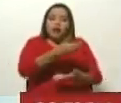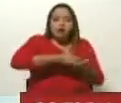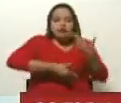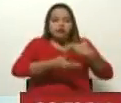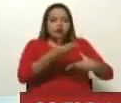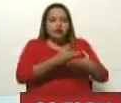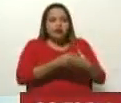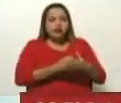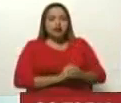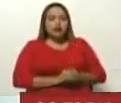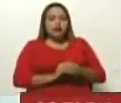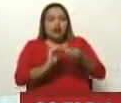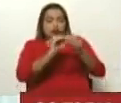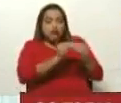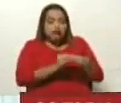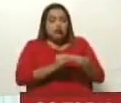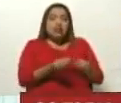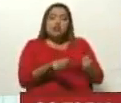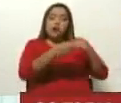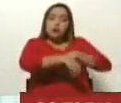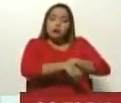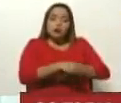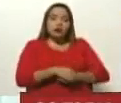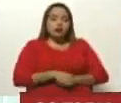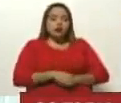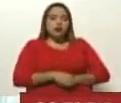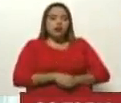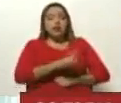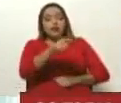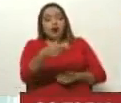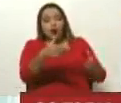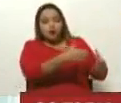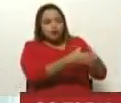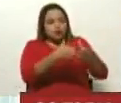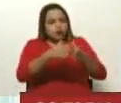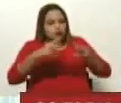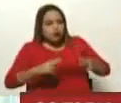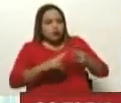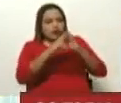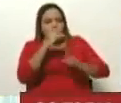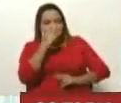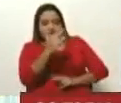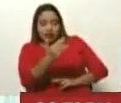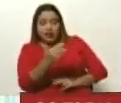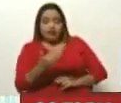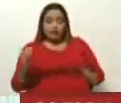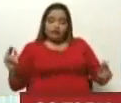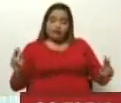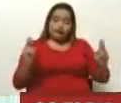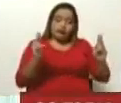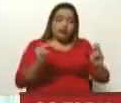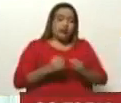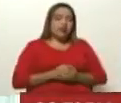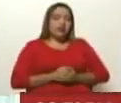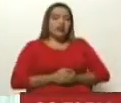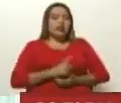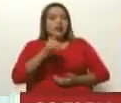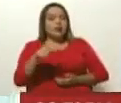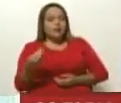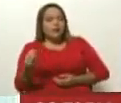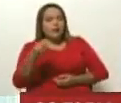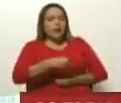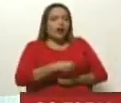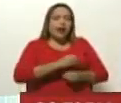fijó. Un paso más en el que las delegaciones se encuentran frente a frente. Un paso mucho más concreto